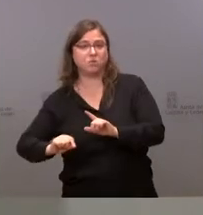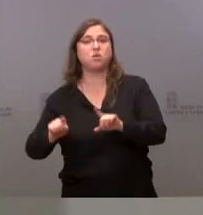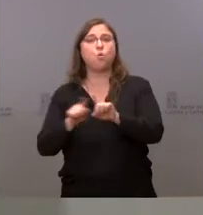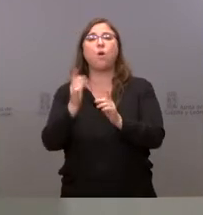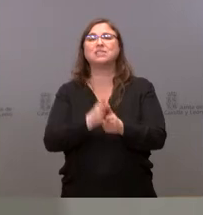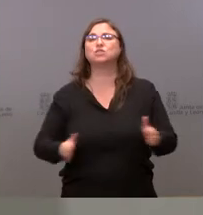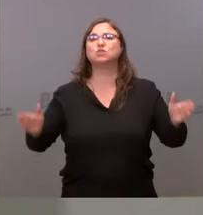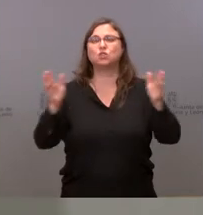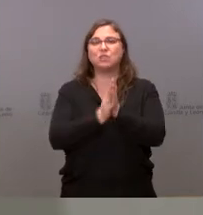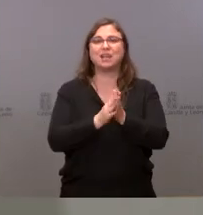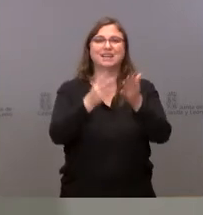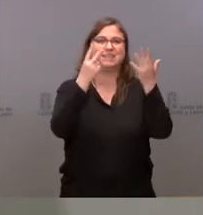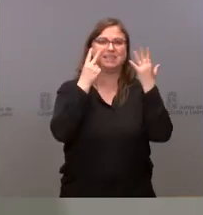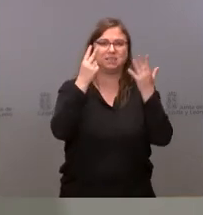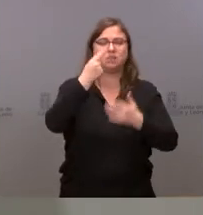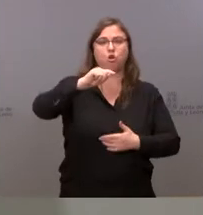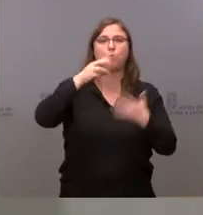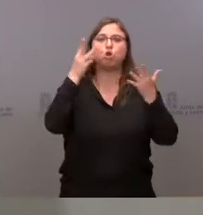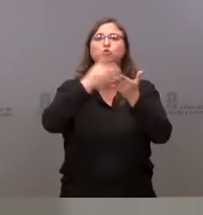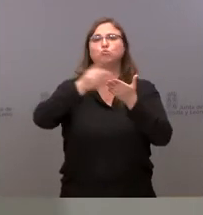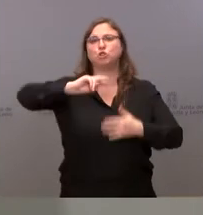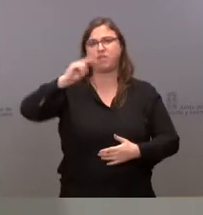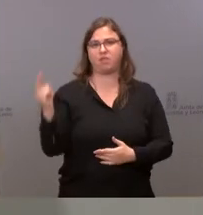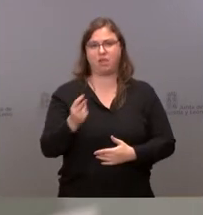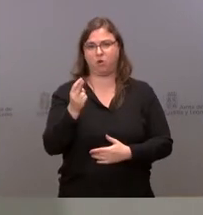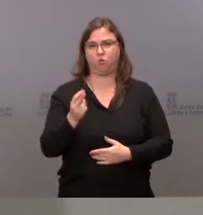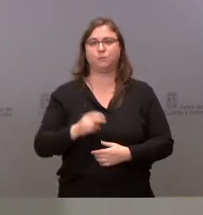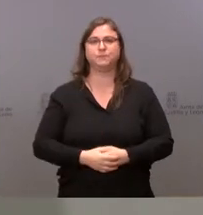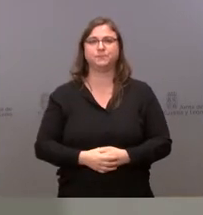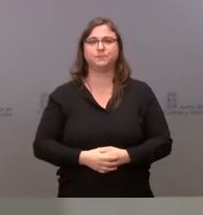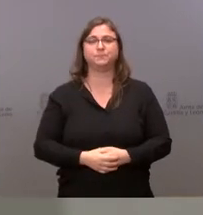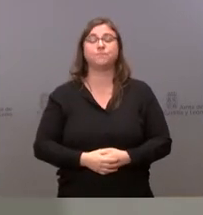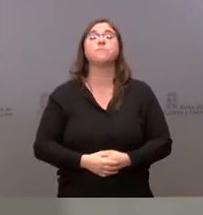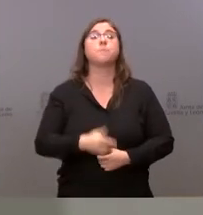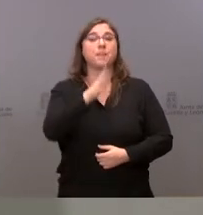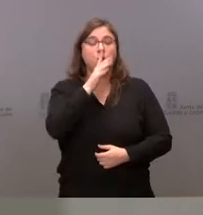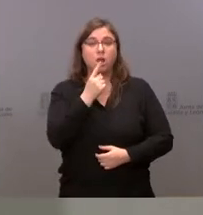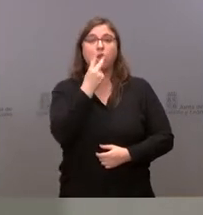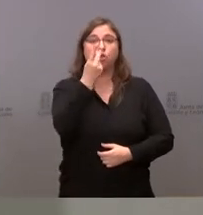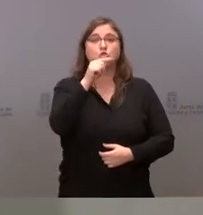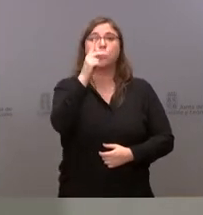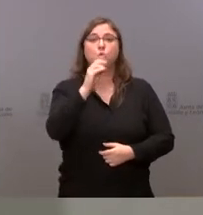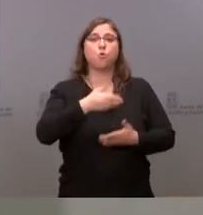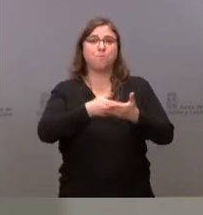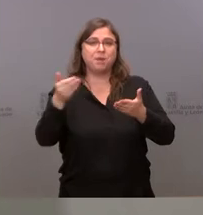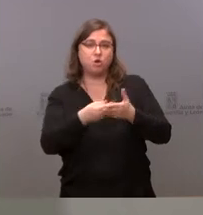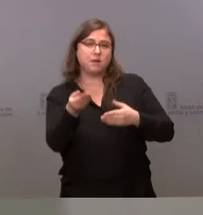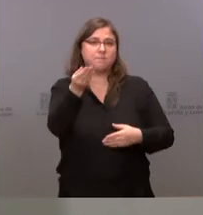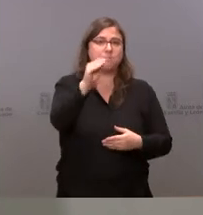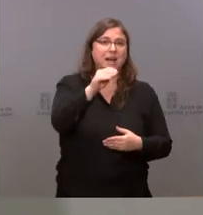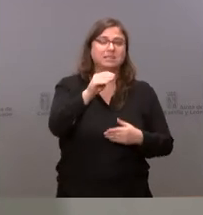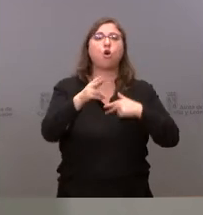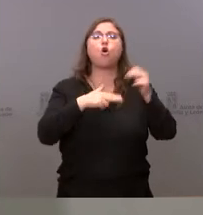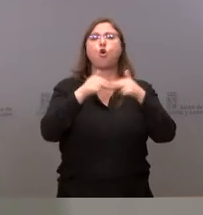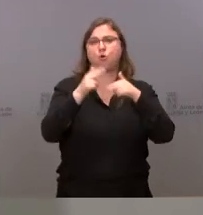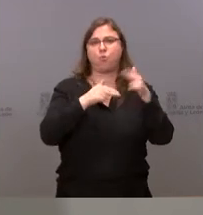de 7,8 millones de euros. Ampliamos en 2,1 millones de euros las obras